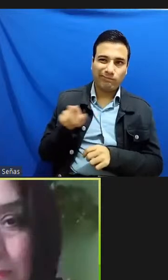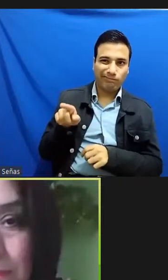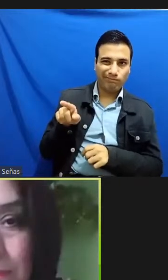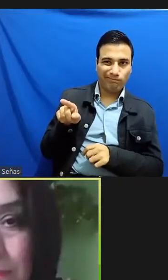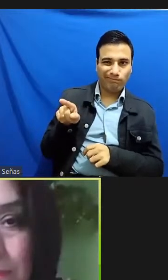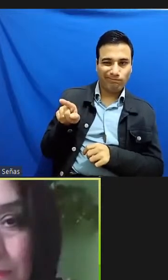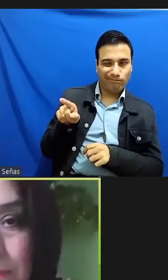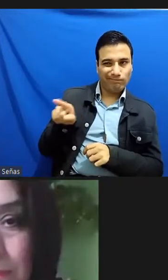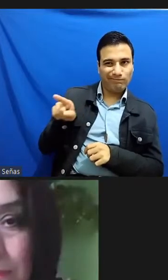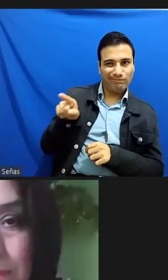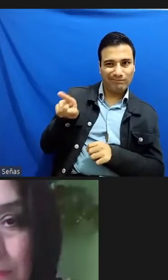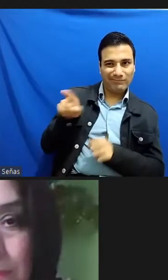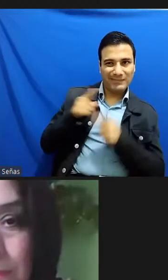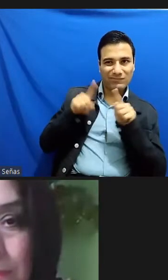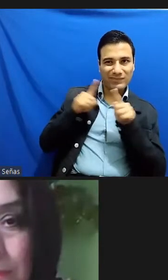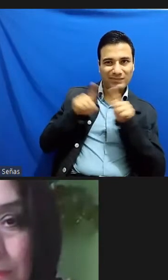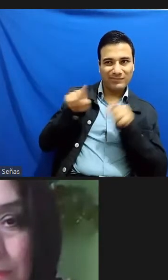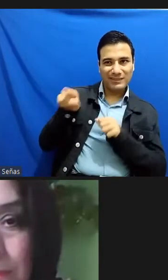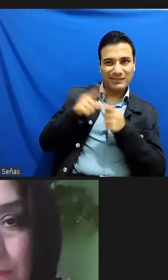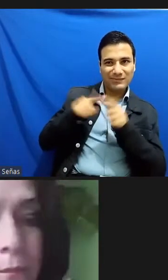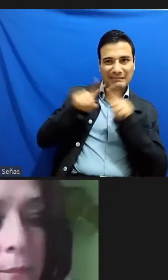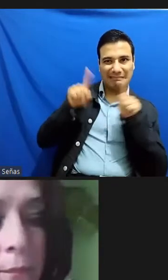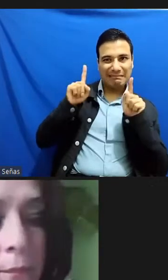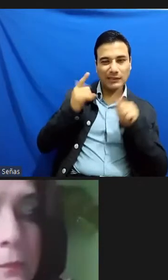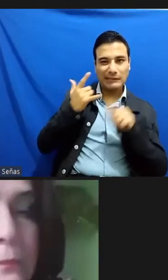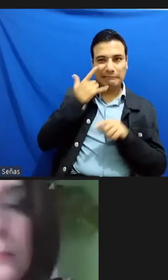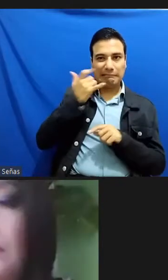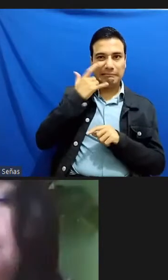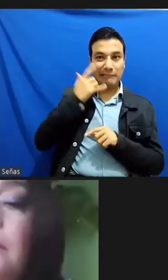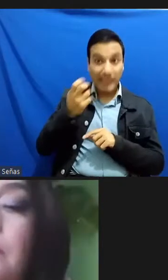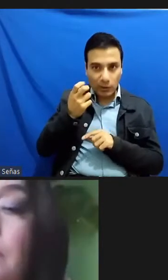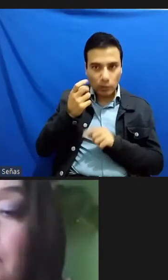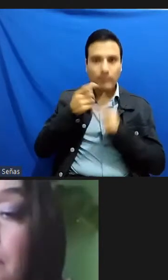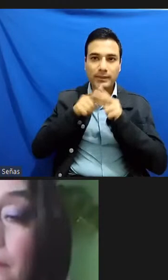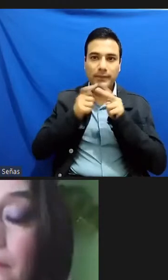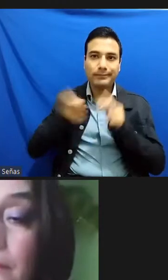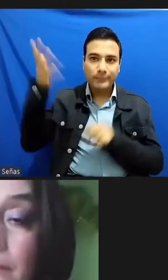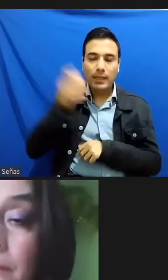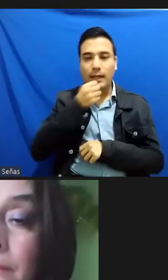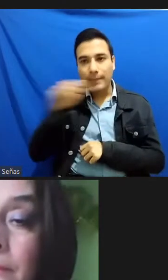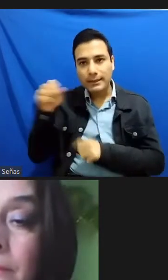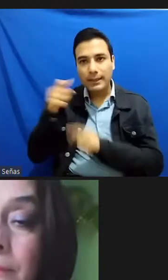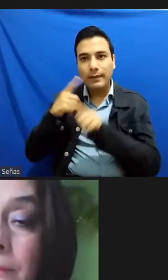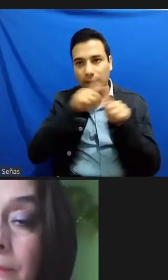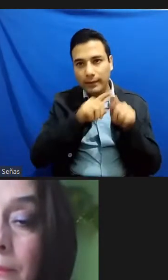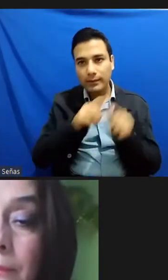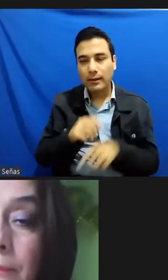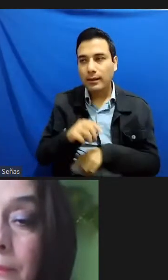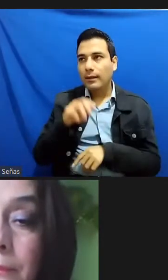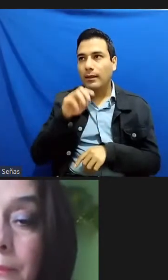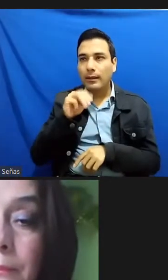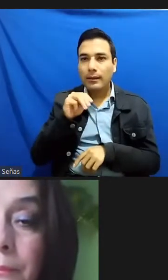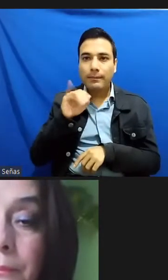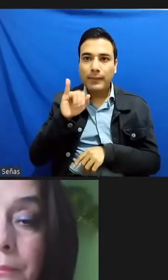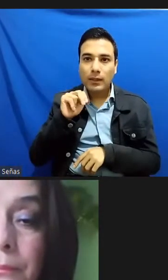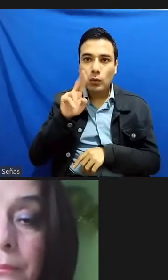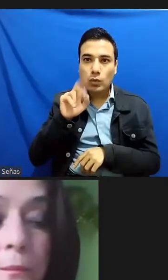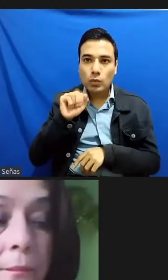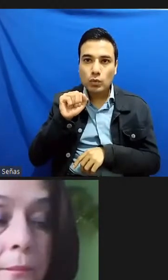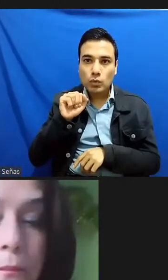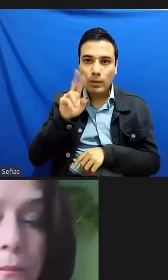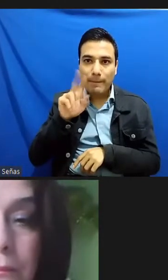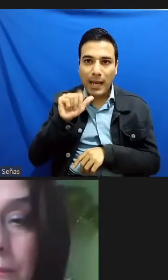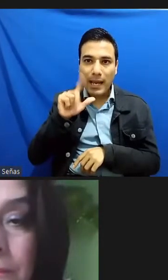diferente ¿no? y de allí vienen los términos capacidades diferentes minus válido este handicaps no sé